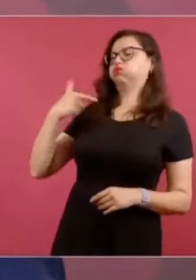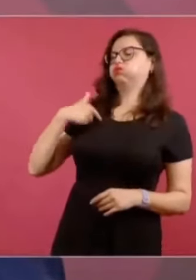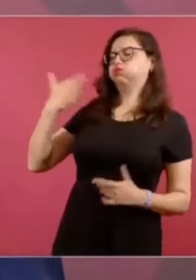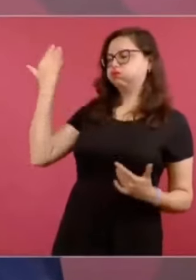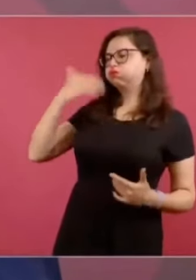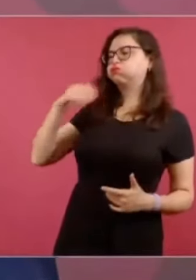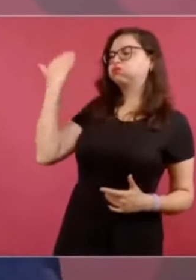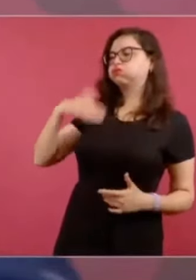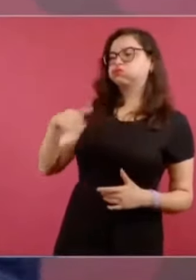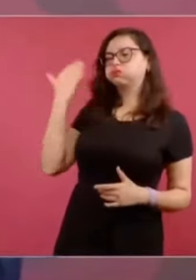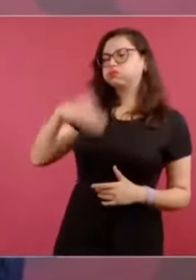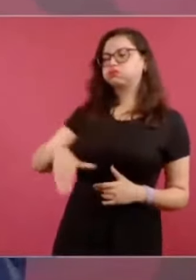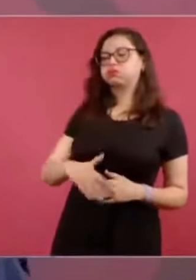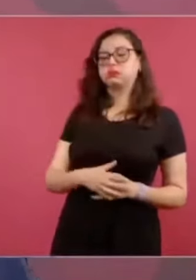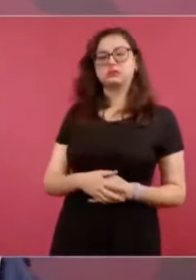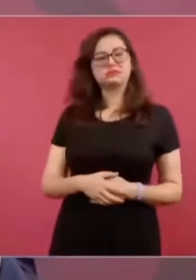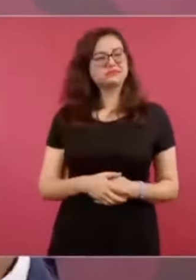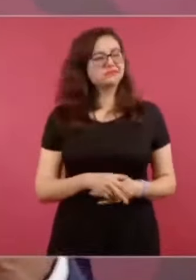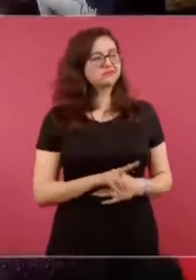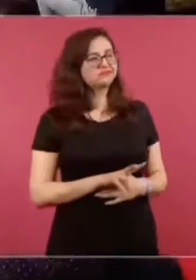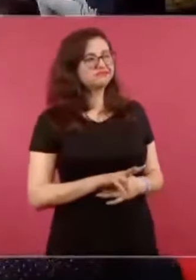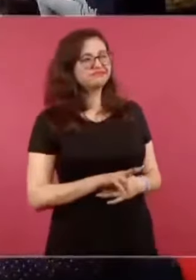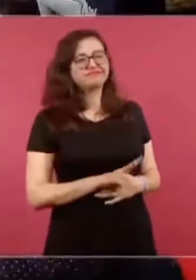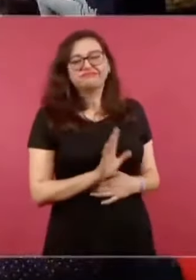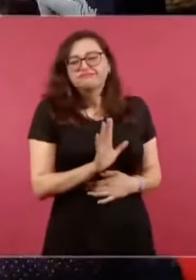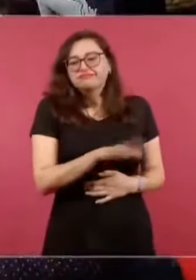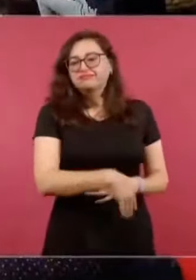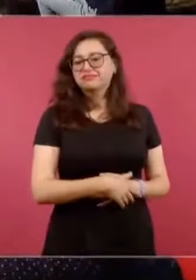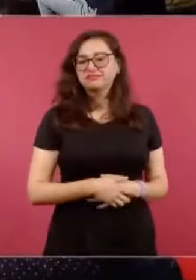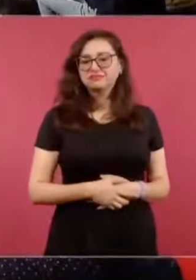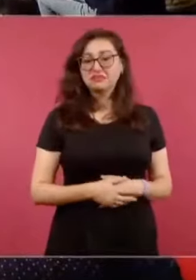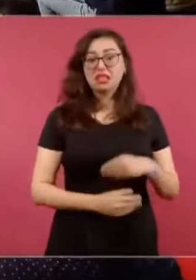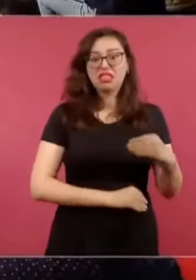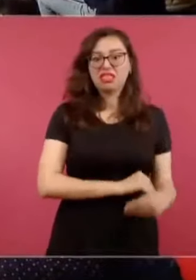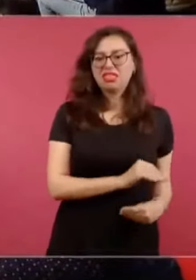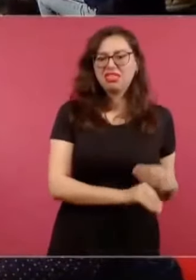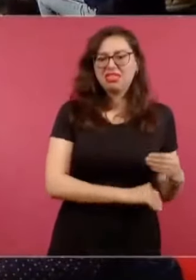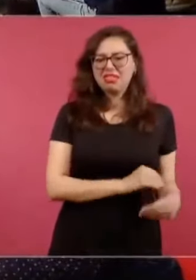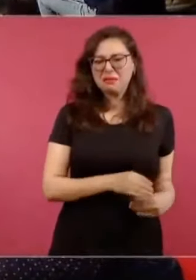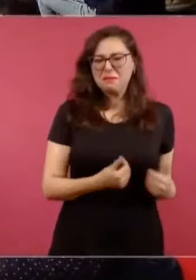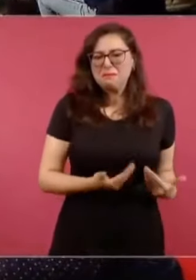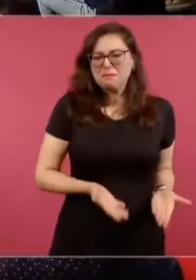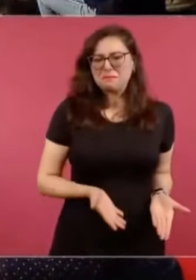Entonces, el joven tiene una mente fresca,